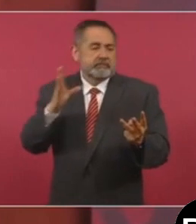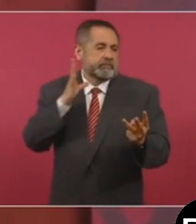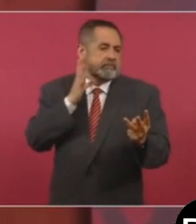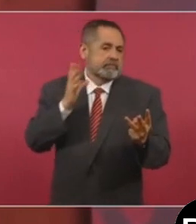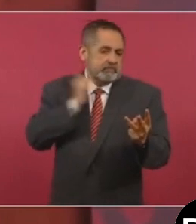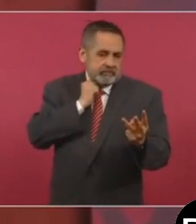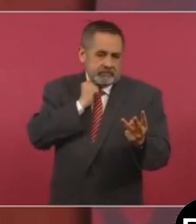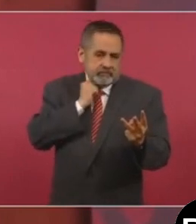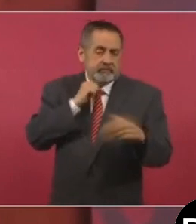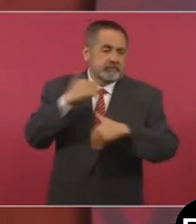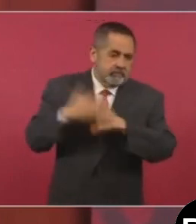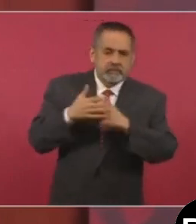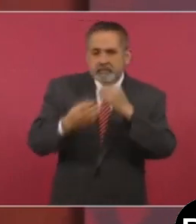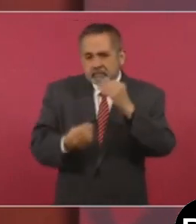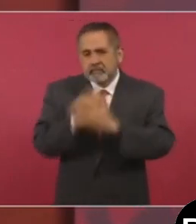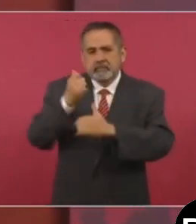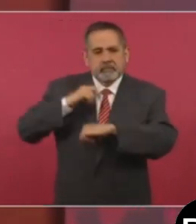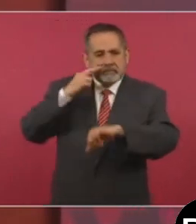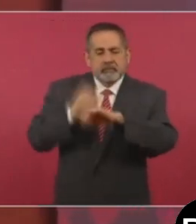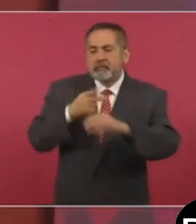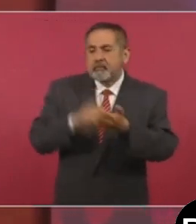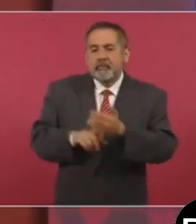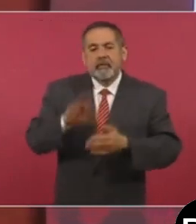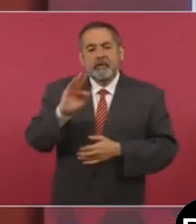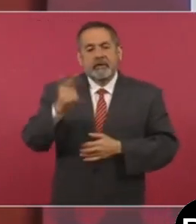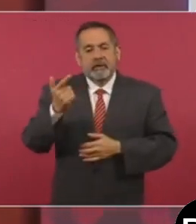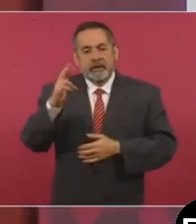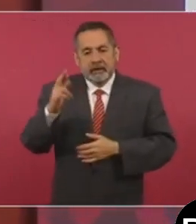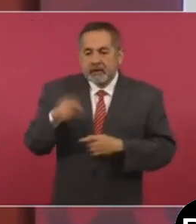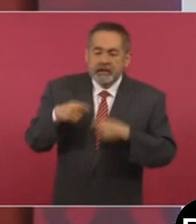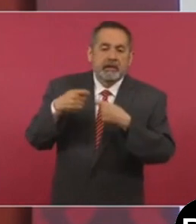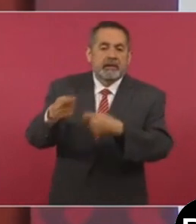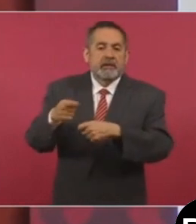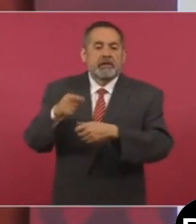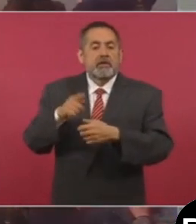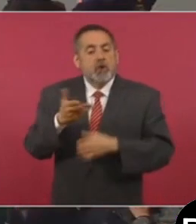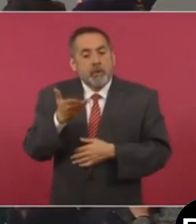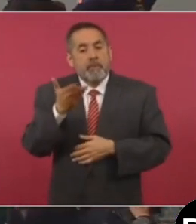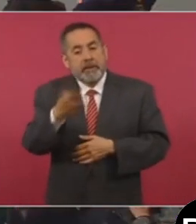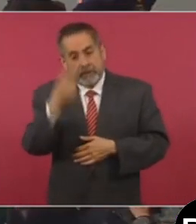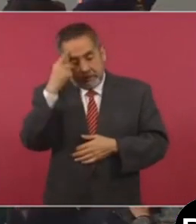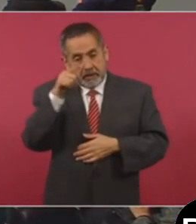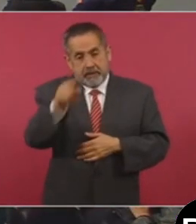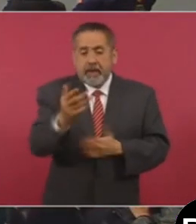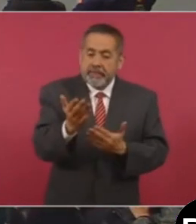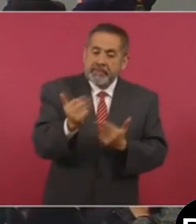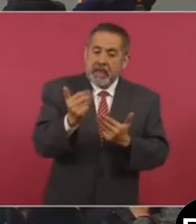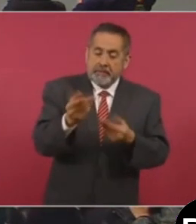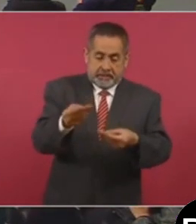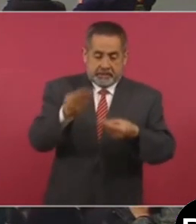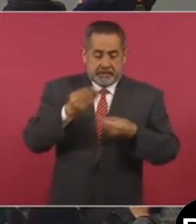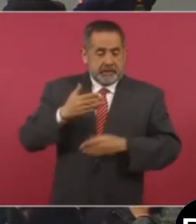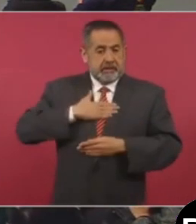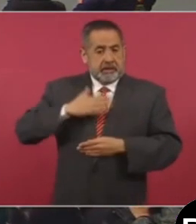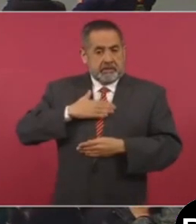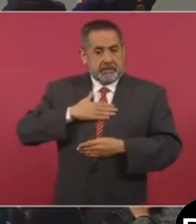a un nuevo titular de la Fiscalía General de la República. Al respecto, solicito remitir a esta